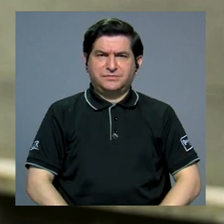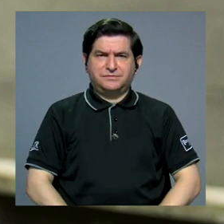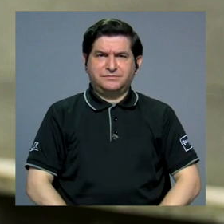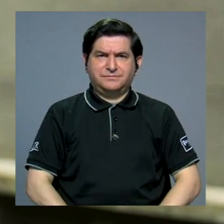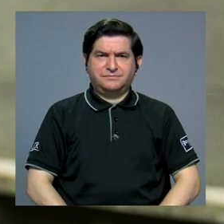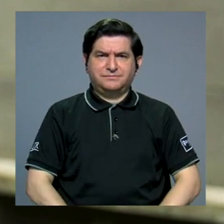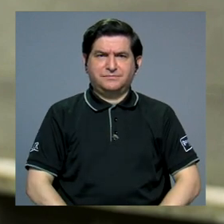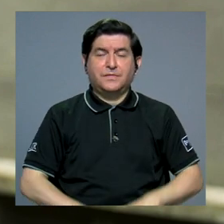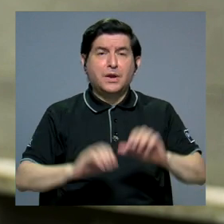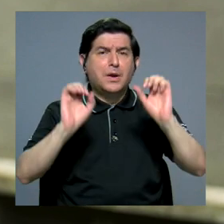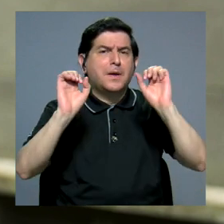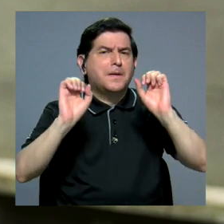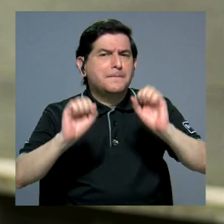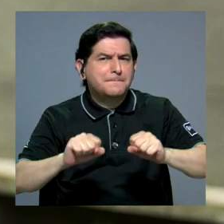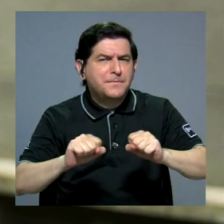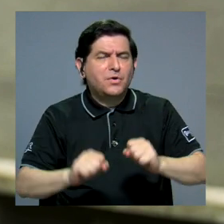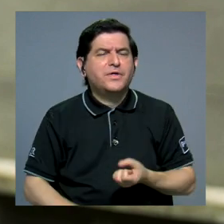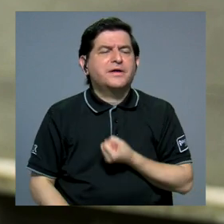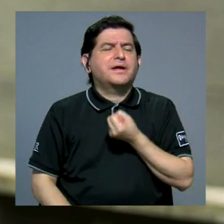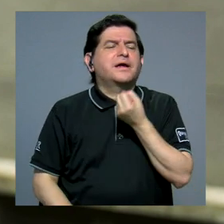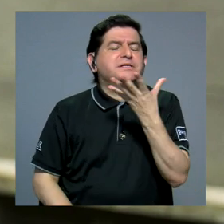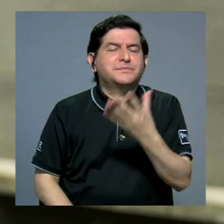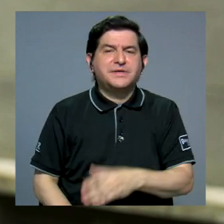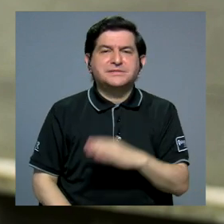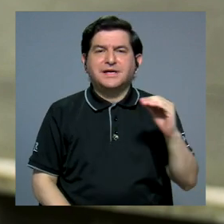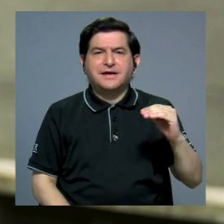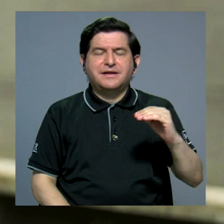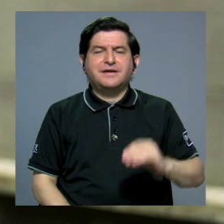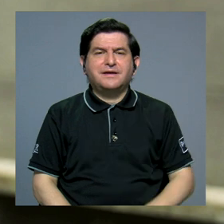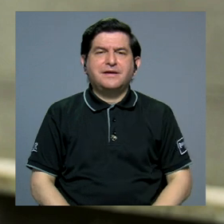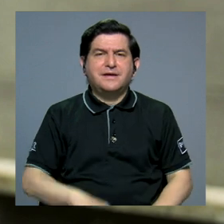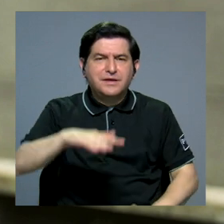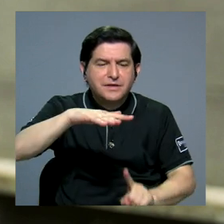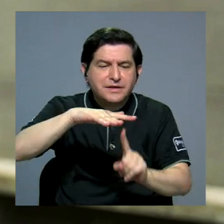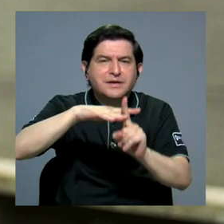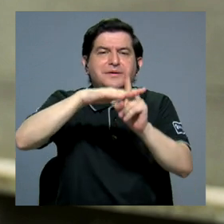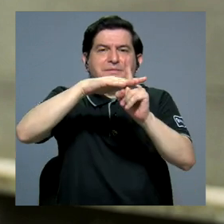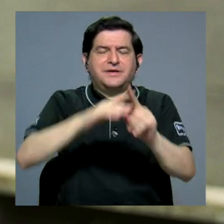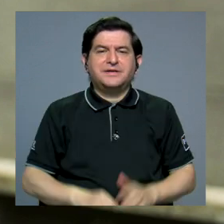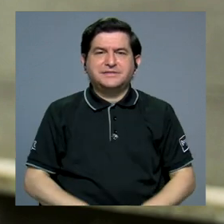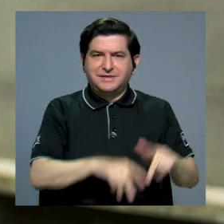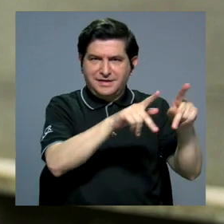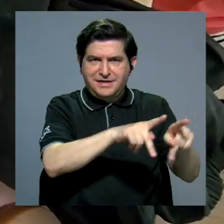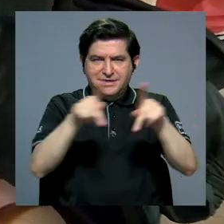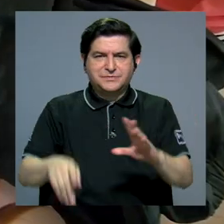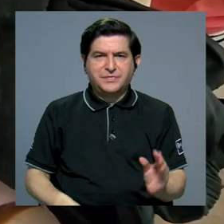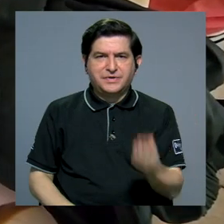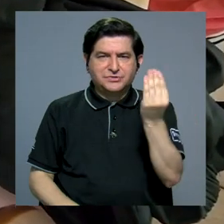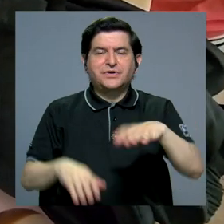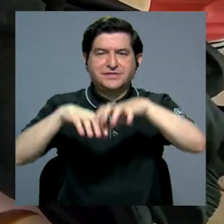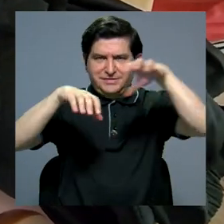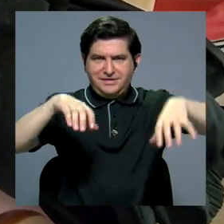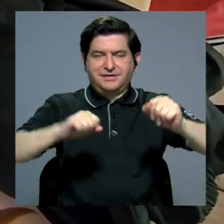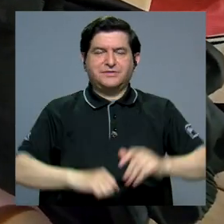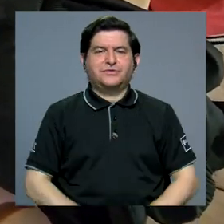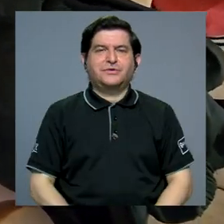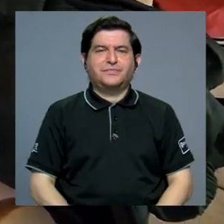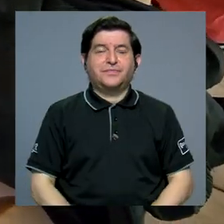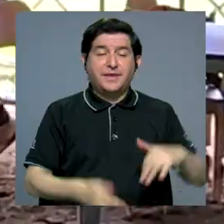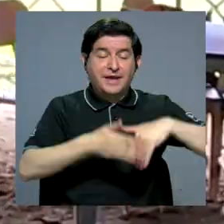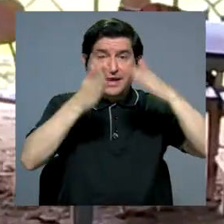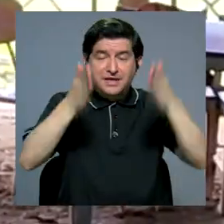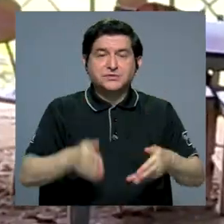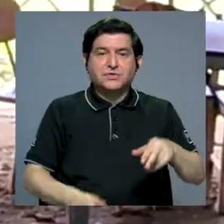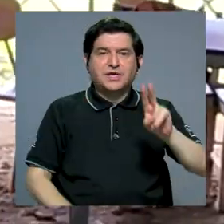expresión y de surgimiento de las personas jóvenes de este cantón.